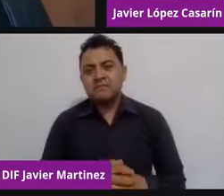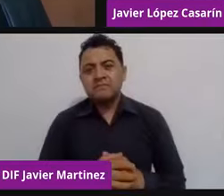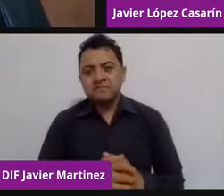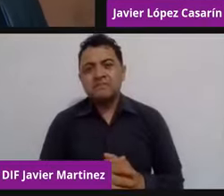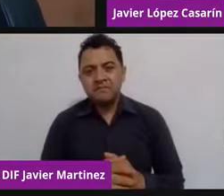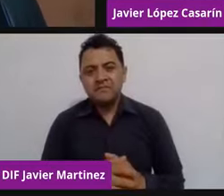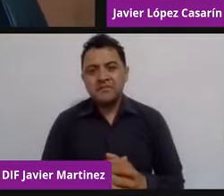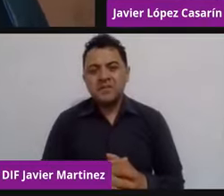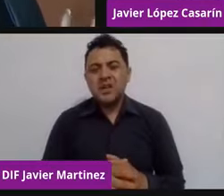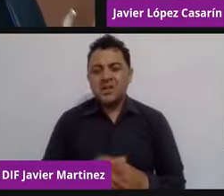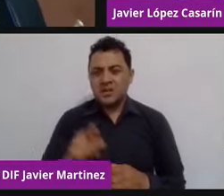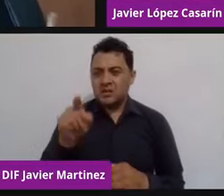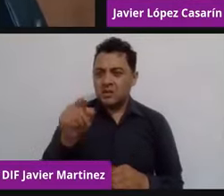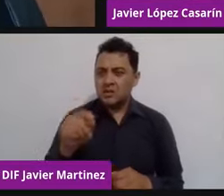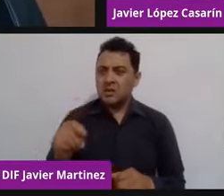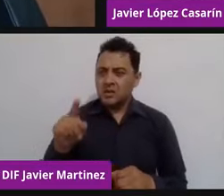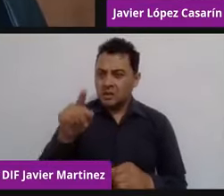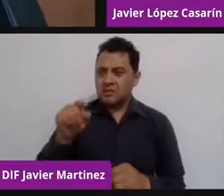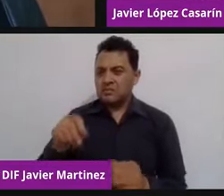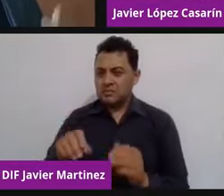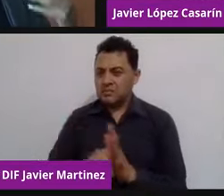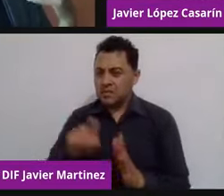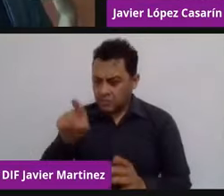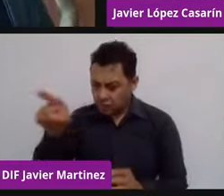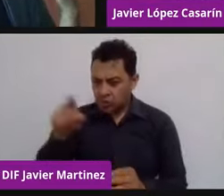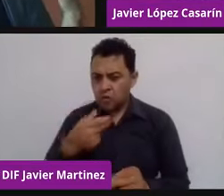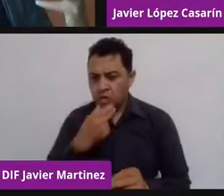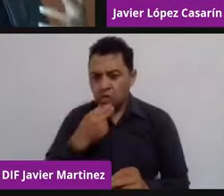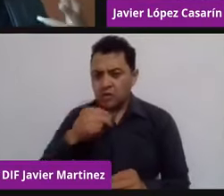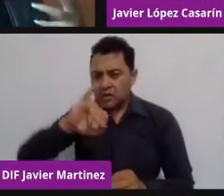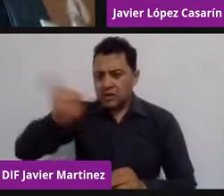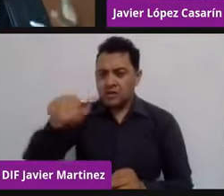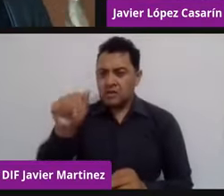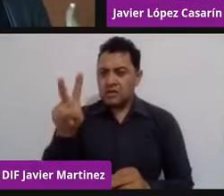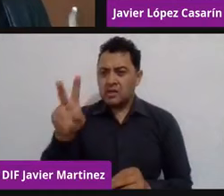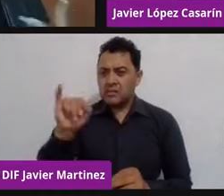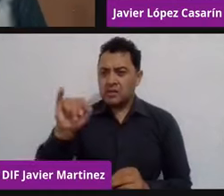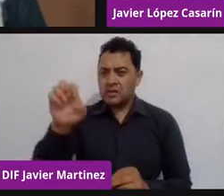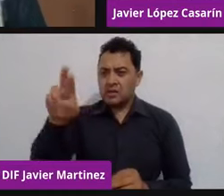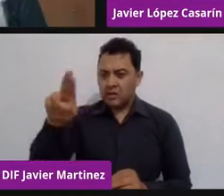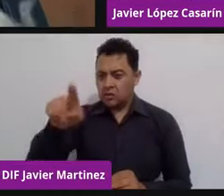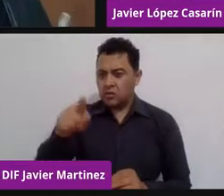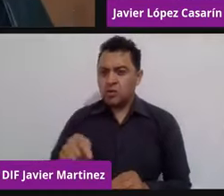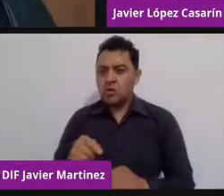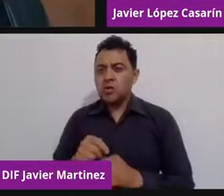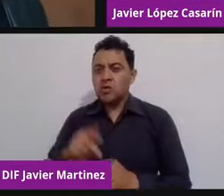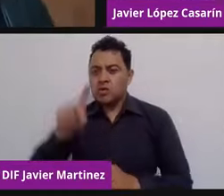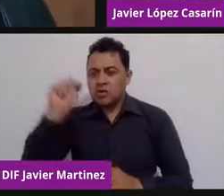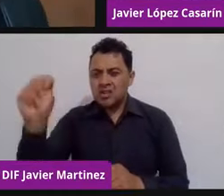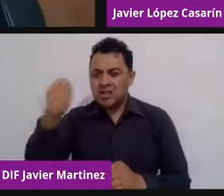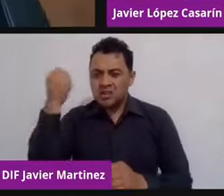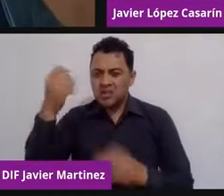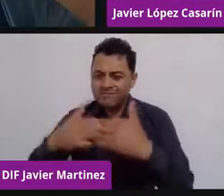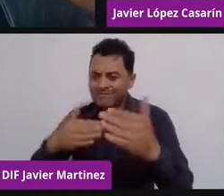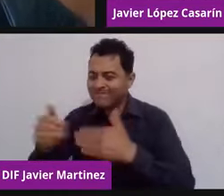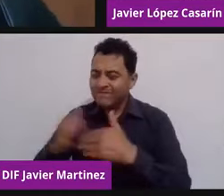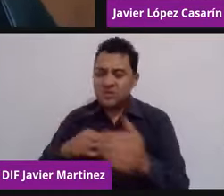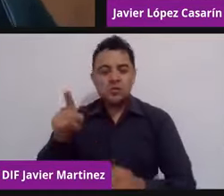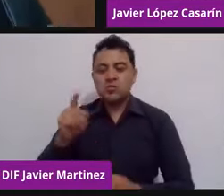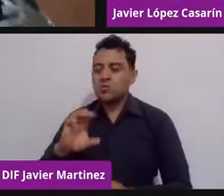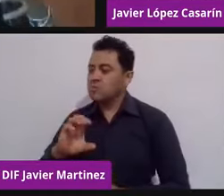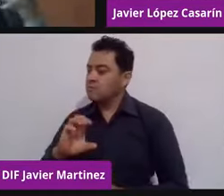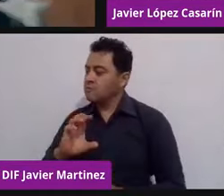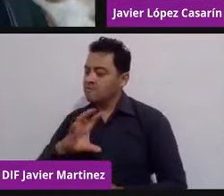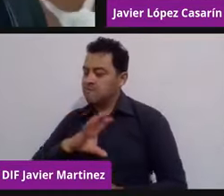como tú Javier, apasionado insisto de la tecnología, entonces te lo explica de tal suerte que bueno, una persona con la ignominia mía,